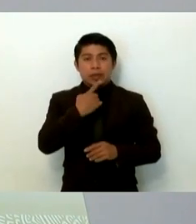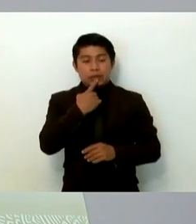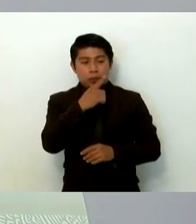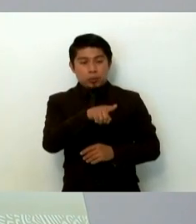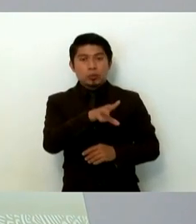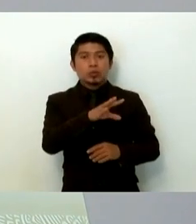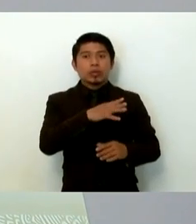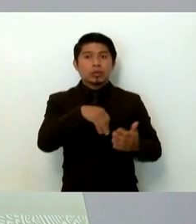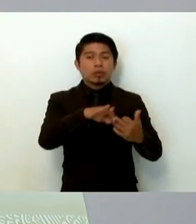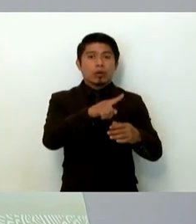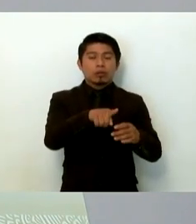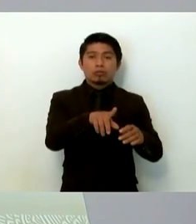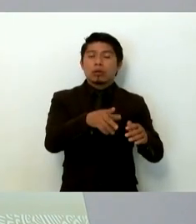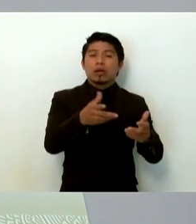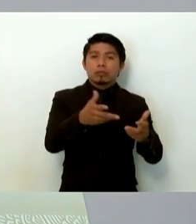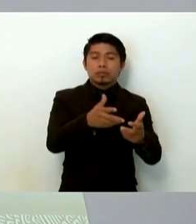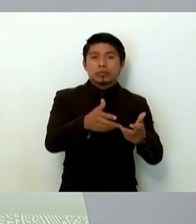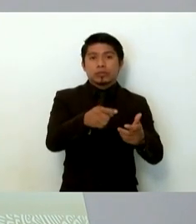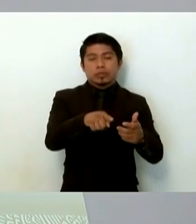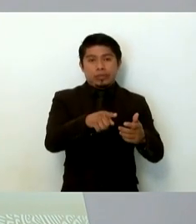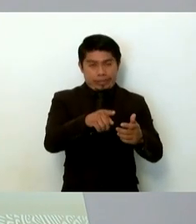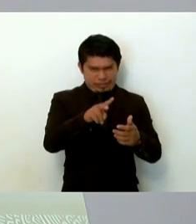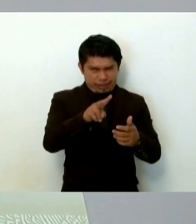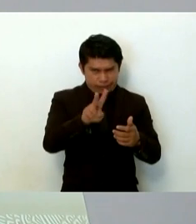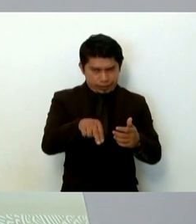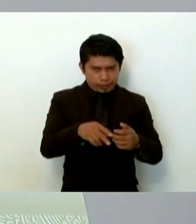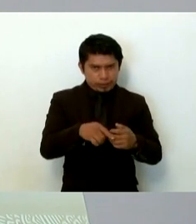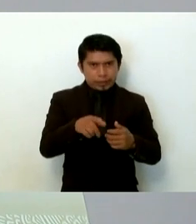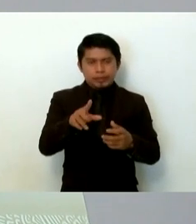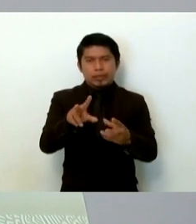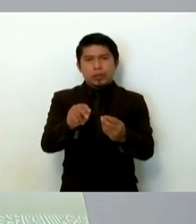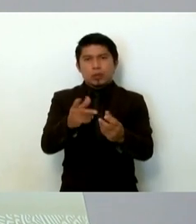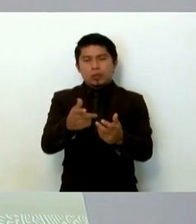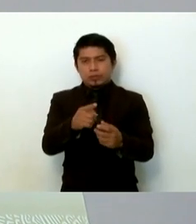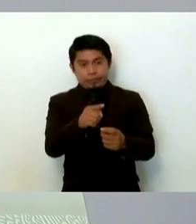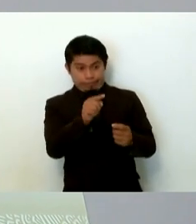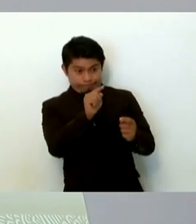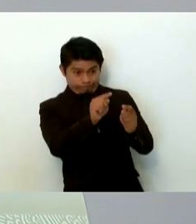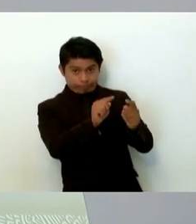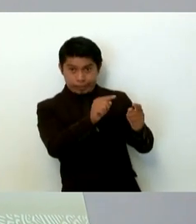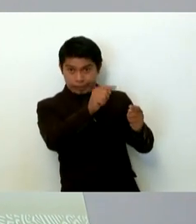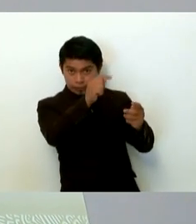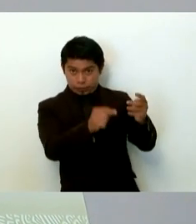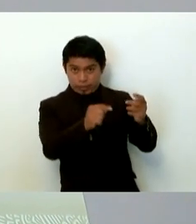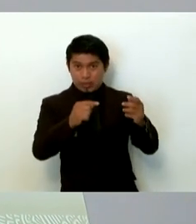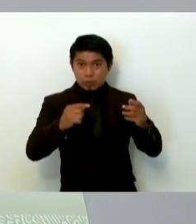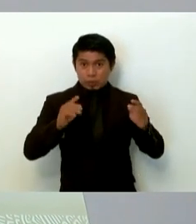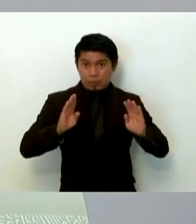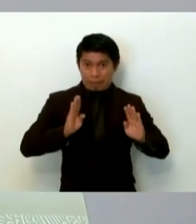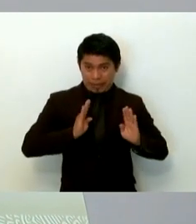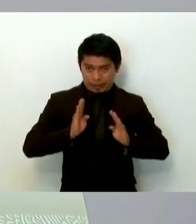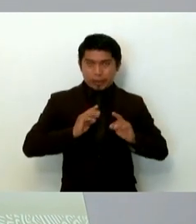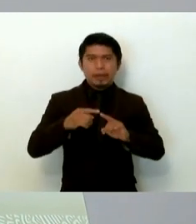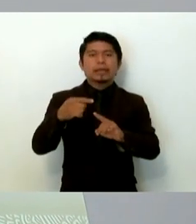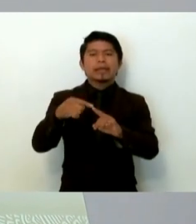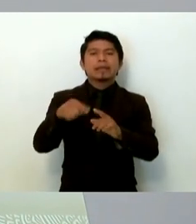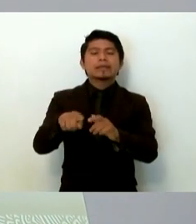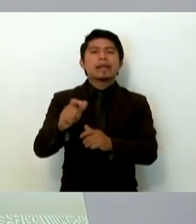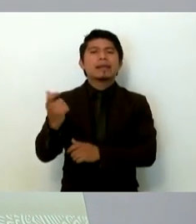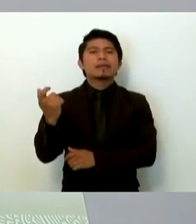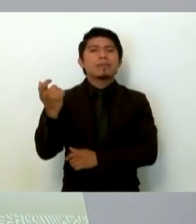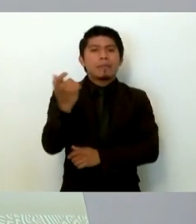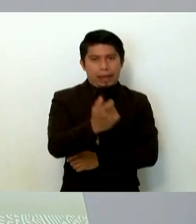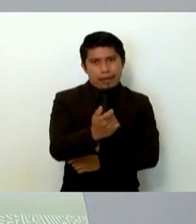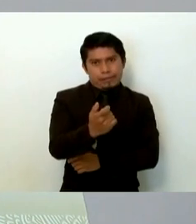haber intervenido en los hechos. Y la verdad es que no se les señaló a ellos, se señaló a quienes les pagan.